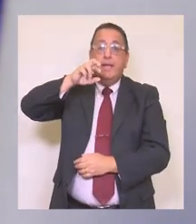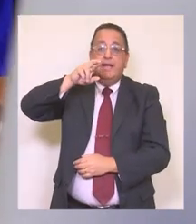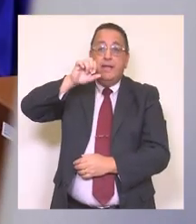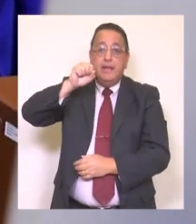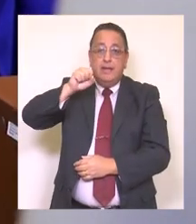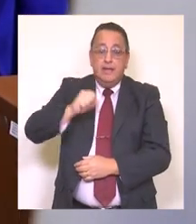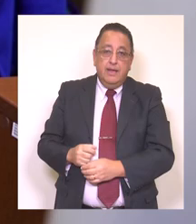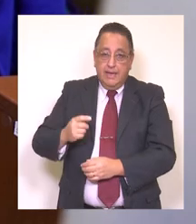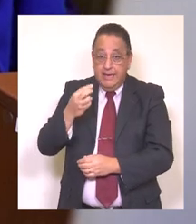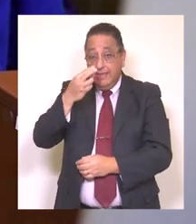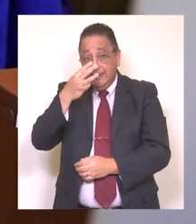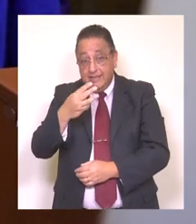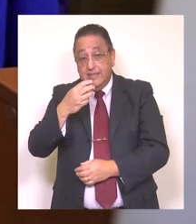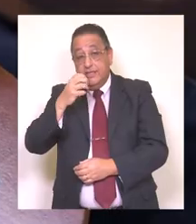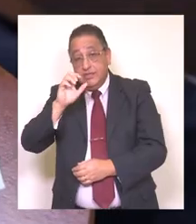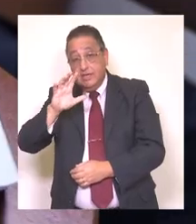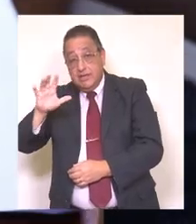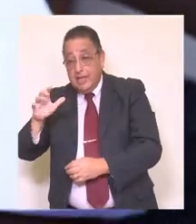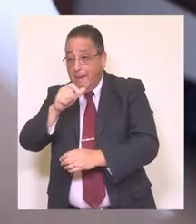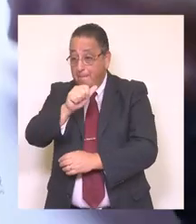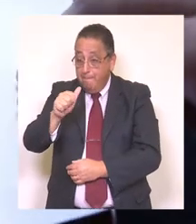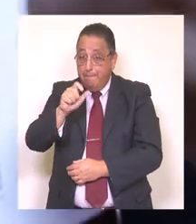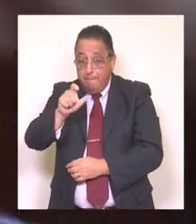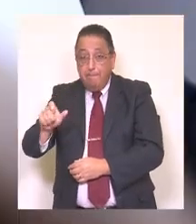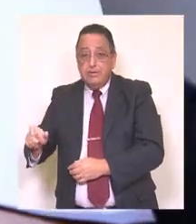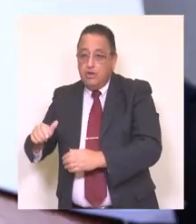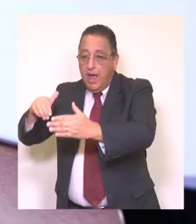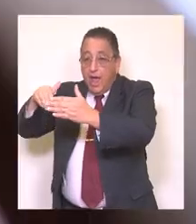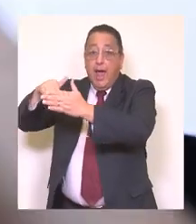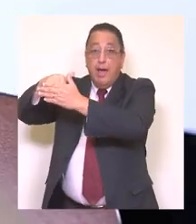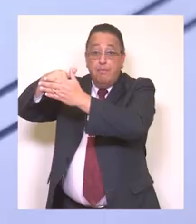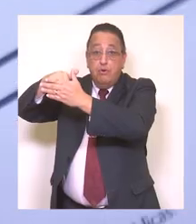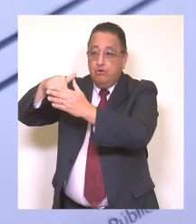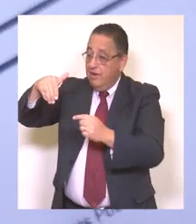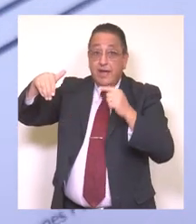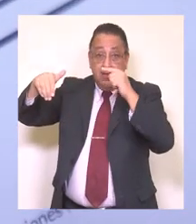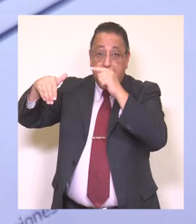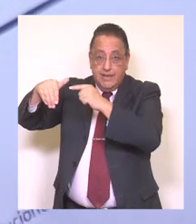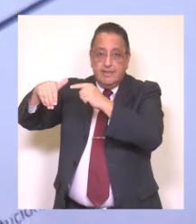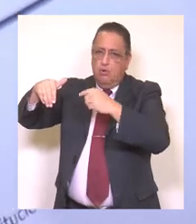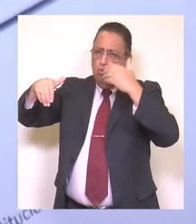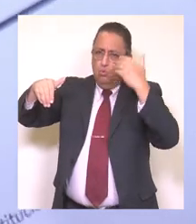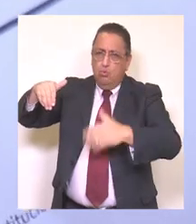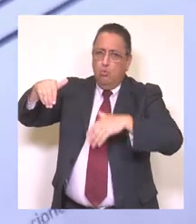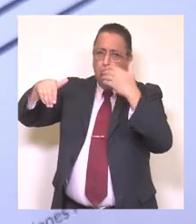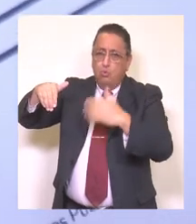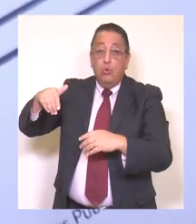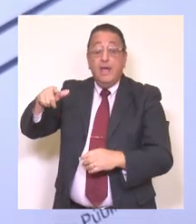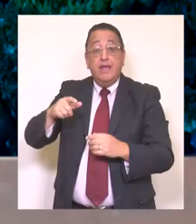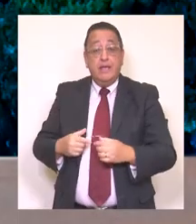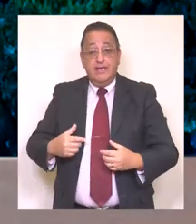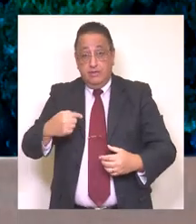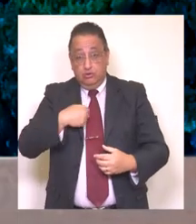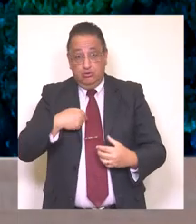Alejandro Banera y también 355 becas de transporte. Recordar que esta última beca la implementamos